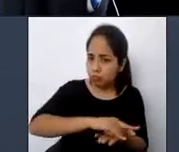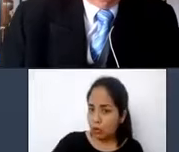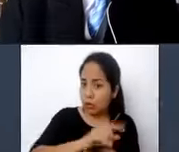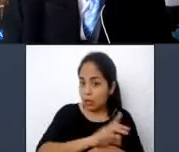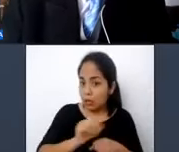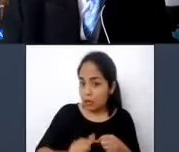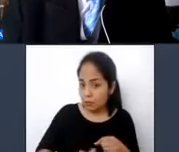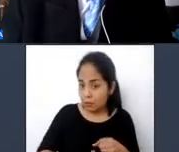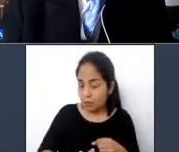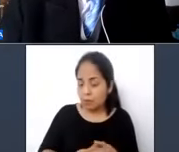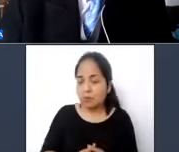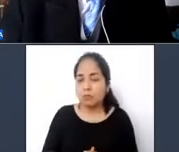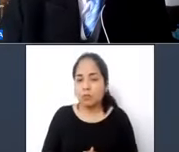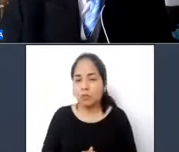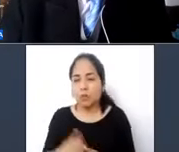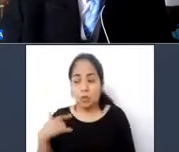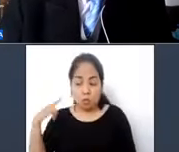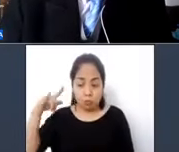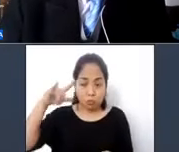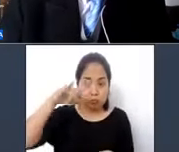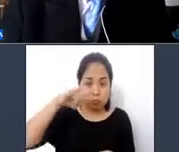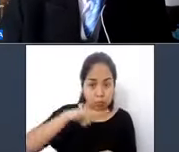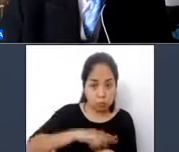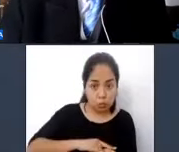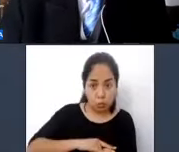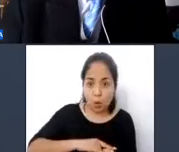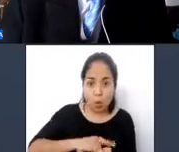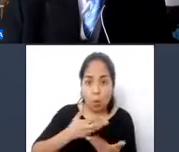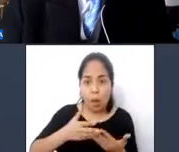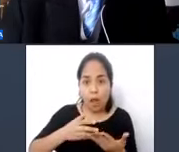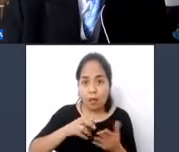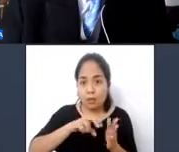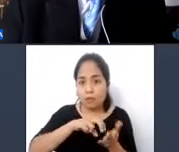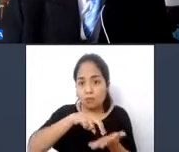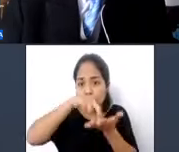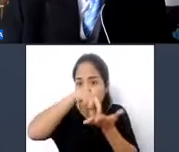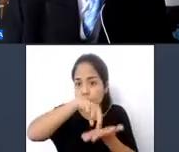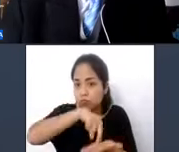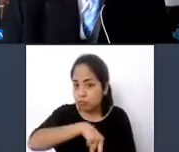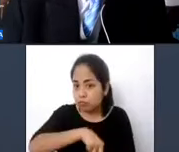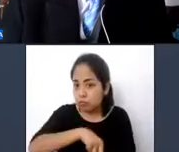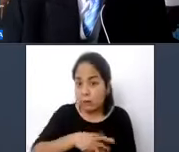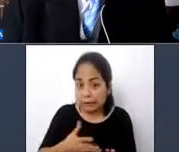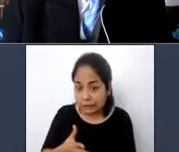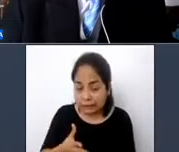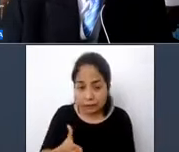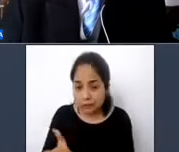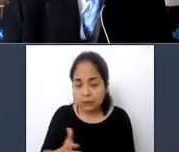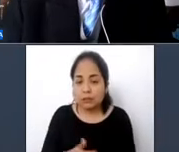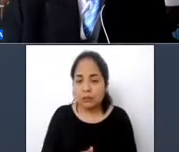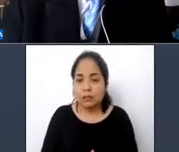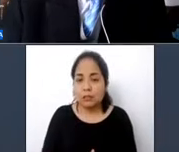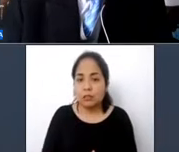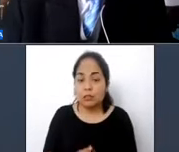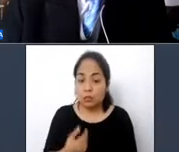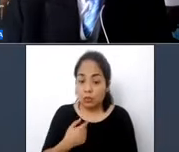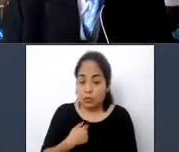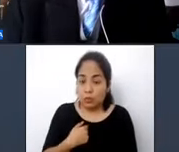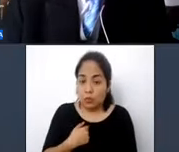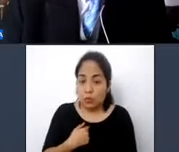Cuando llegamos a Cajamarca en Cajamarca no hay manga para hacerla corta a la hora de que me bajaron